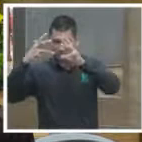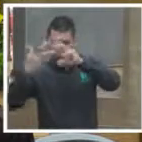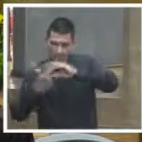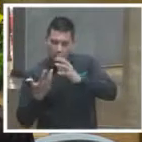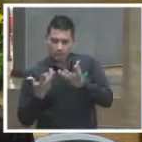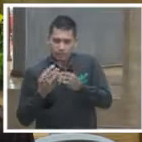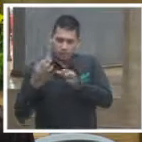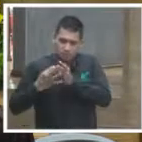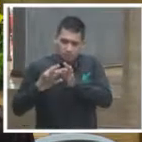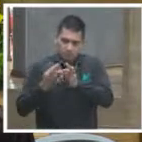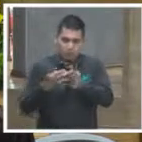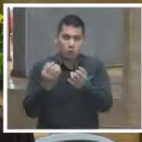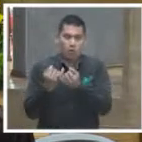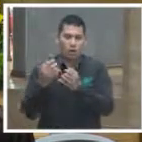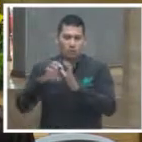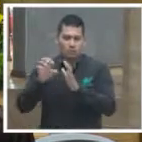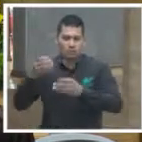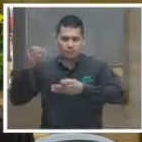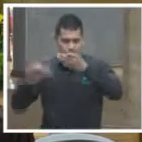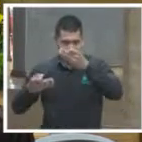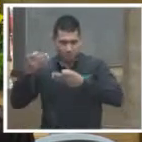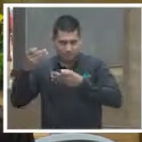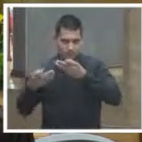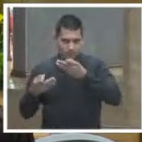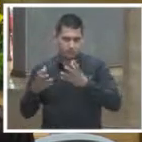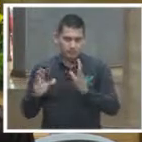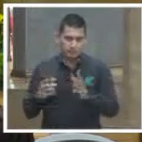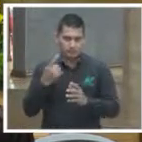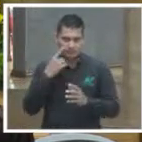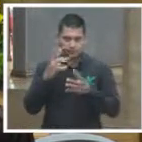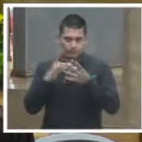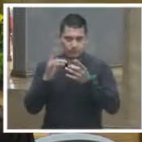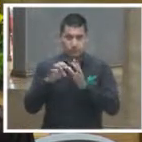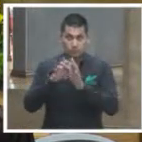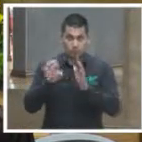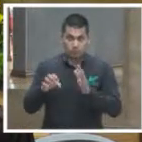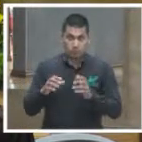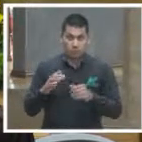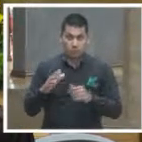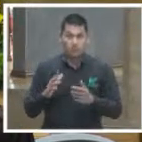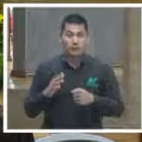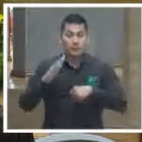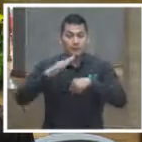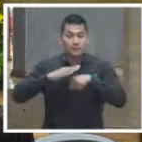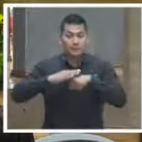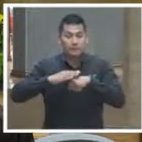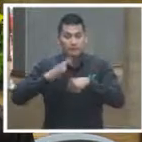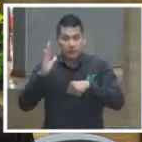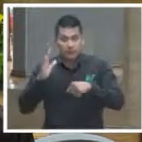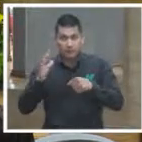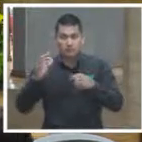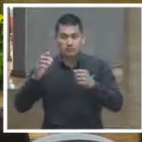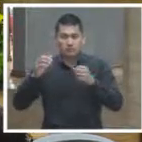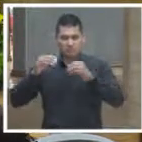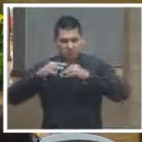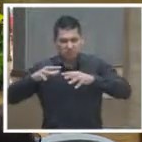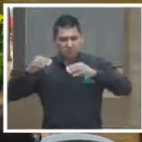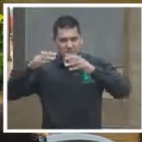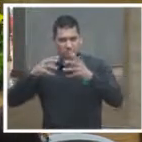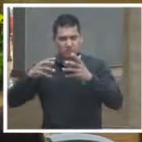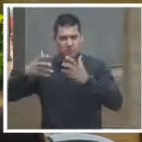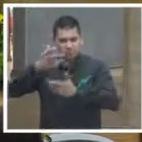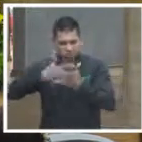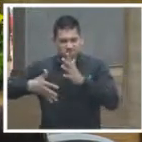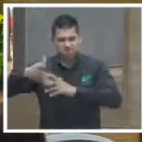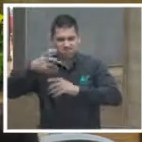los criterios judiciales y aquí viene una especie de ironía cuanto más vulgar más se detona la discusión en redes sociales cuanto menos